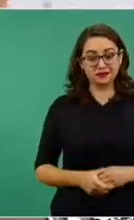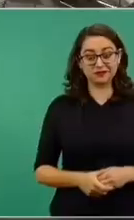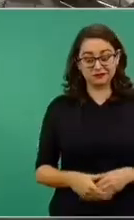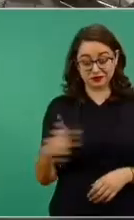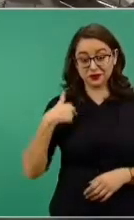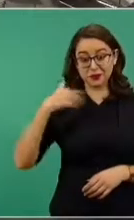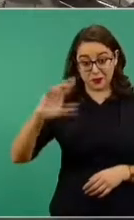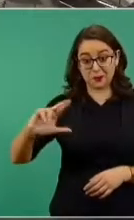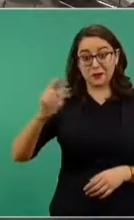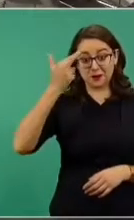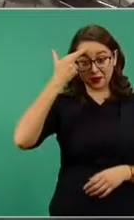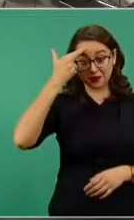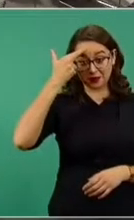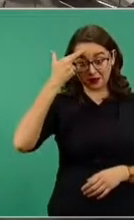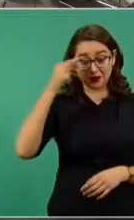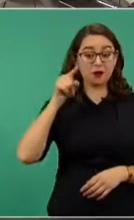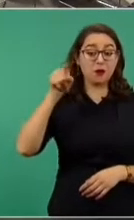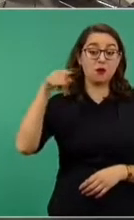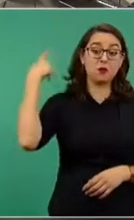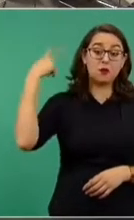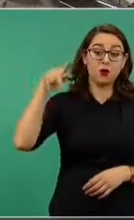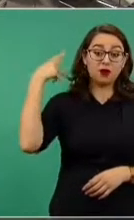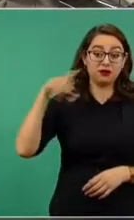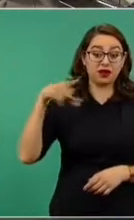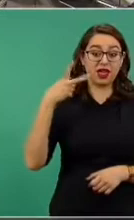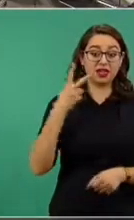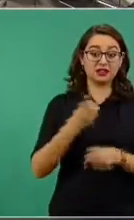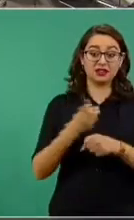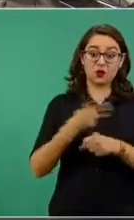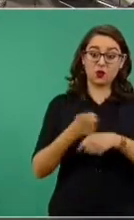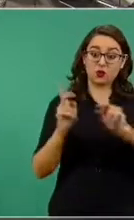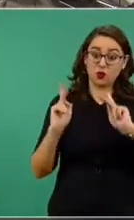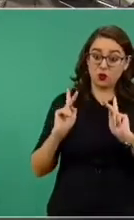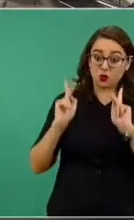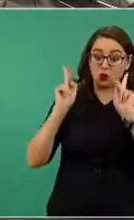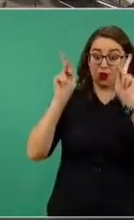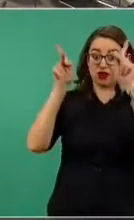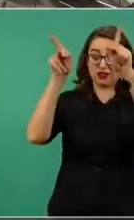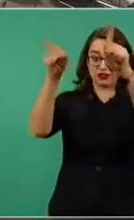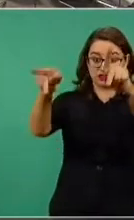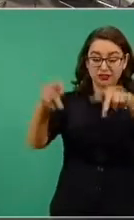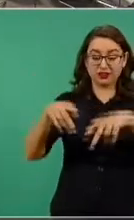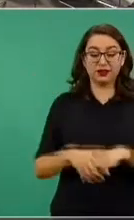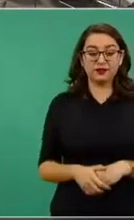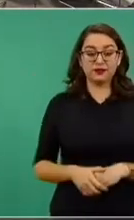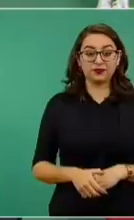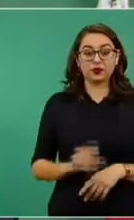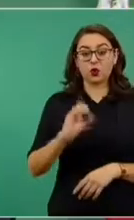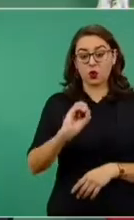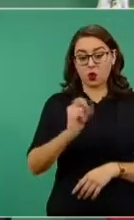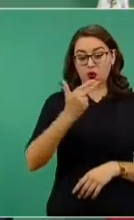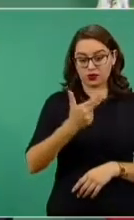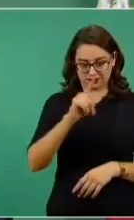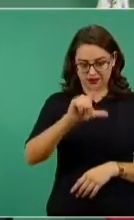segundo piso para pasar Puebla fue OHL,